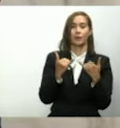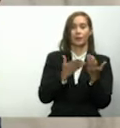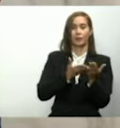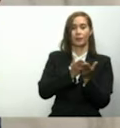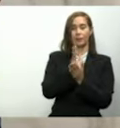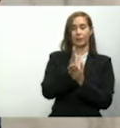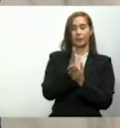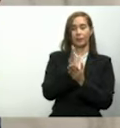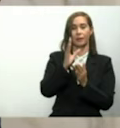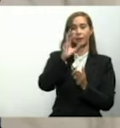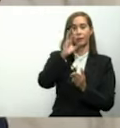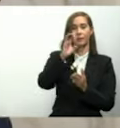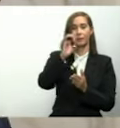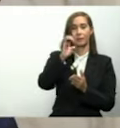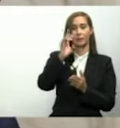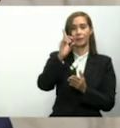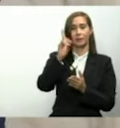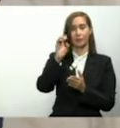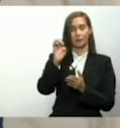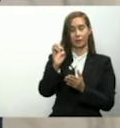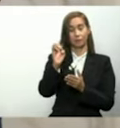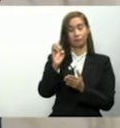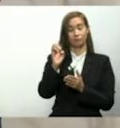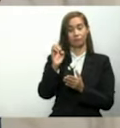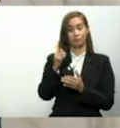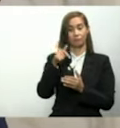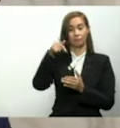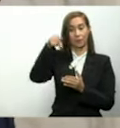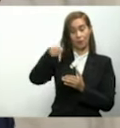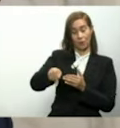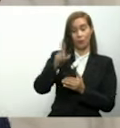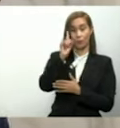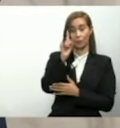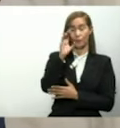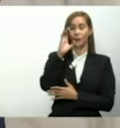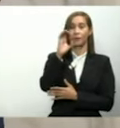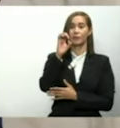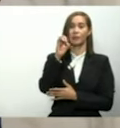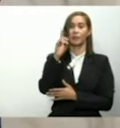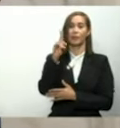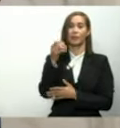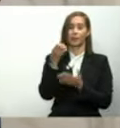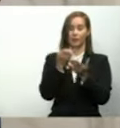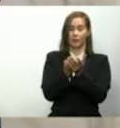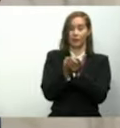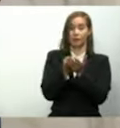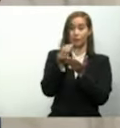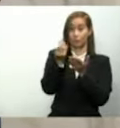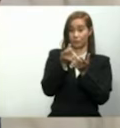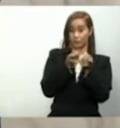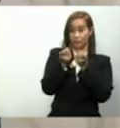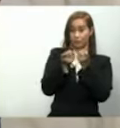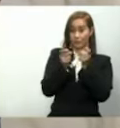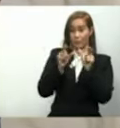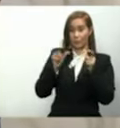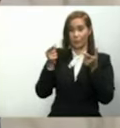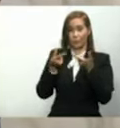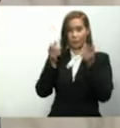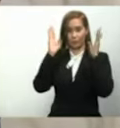la sede. Y en este caso será una sede administrada por una comisión.